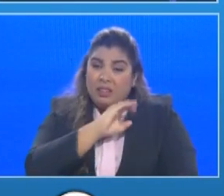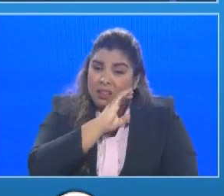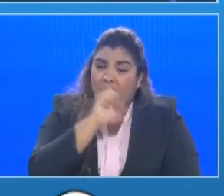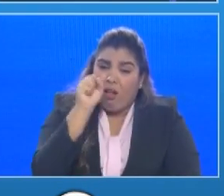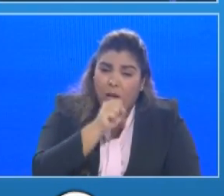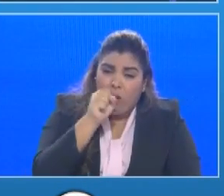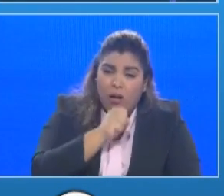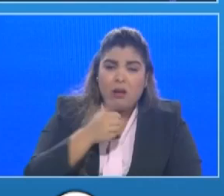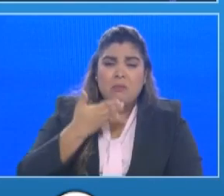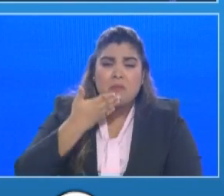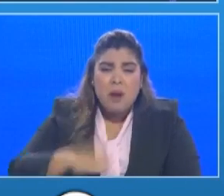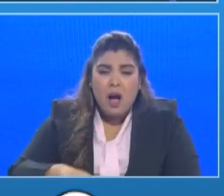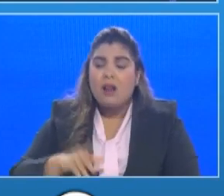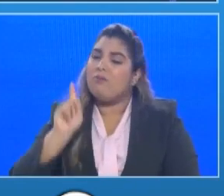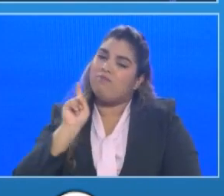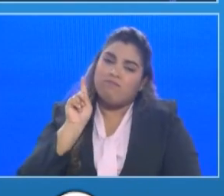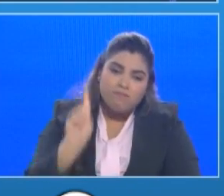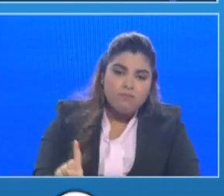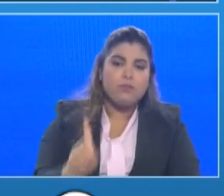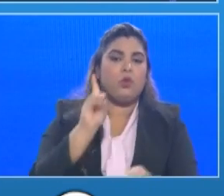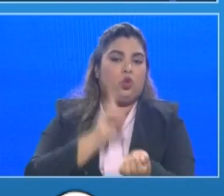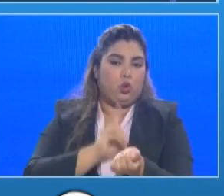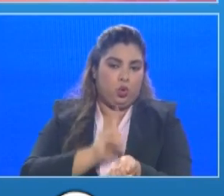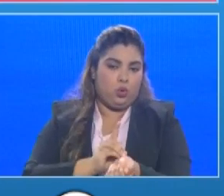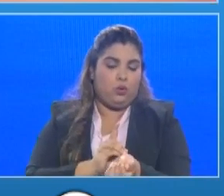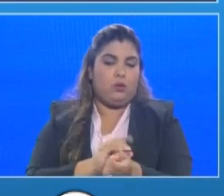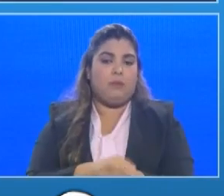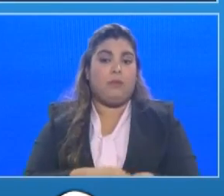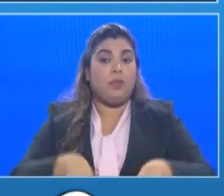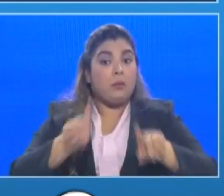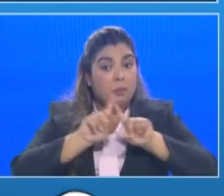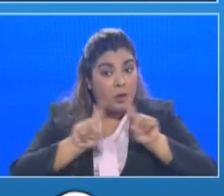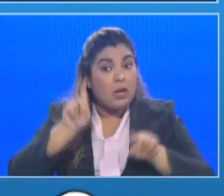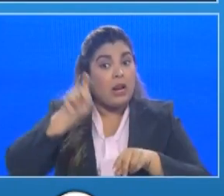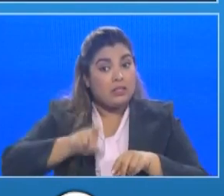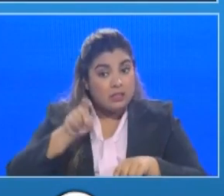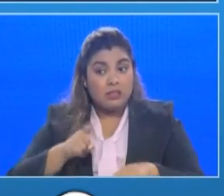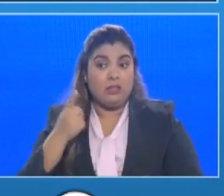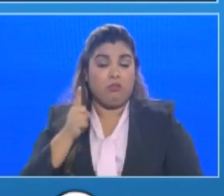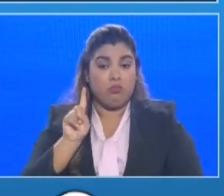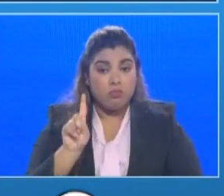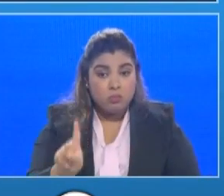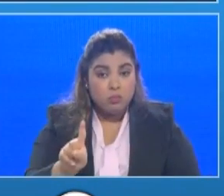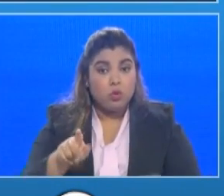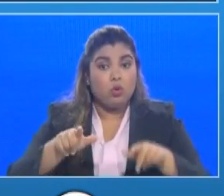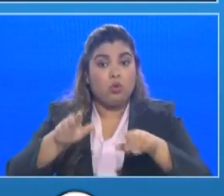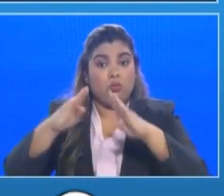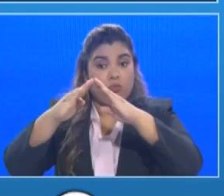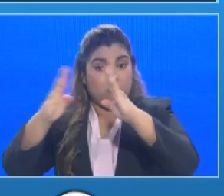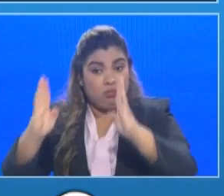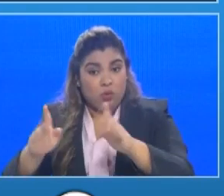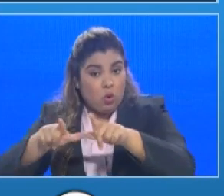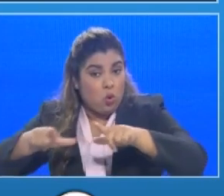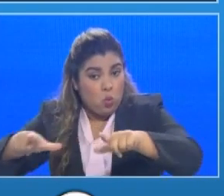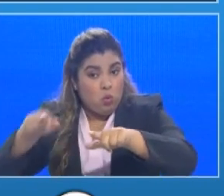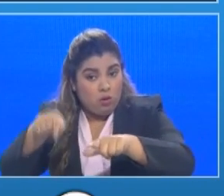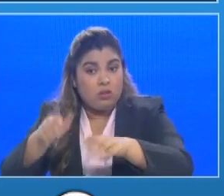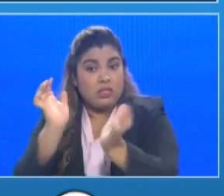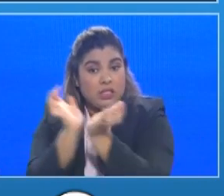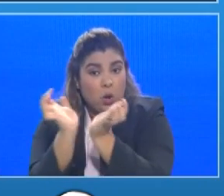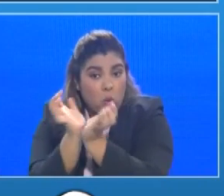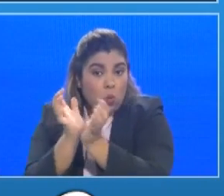concentración en los hospitales pero si en algún momento se requiere ir a una instalación yo les planteo el Estado ha puesto un